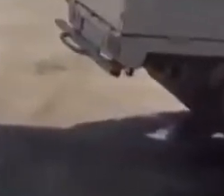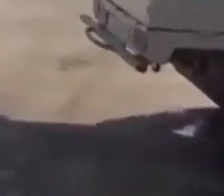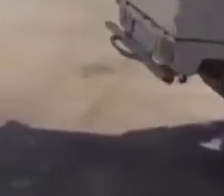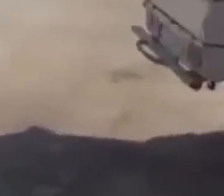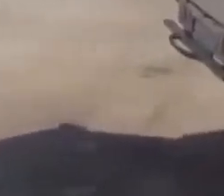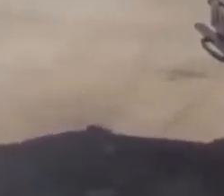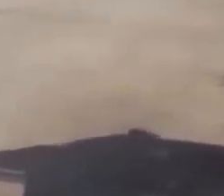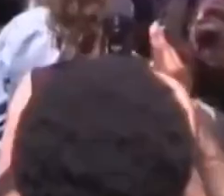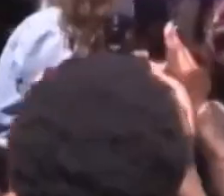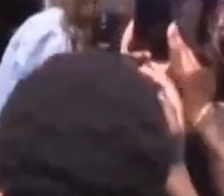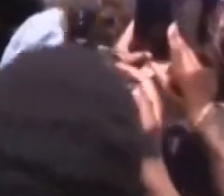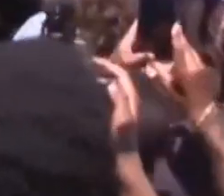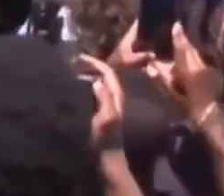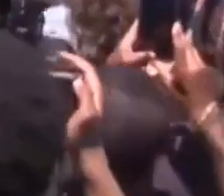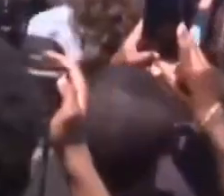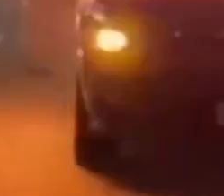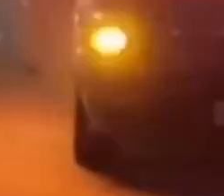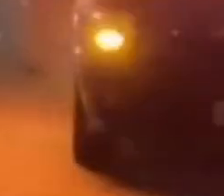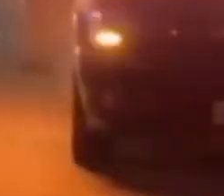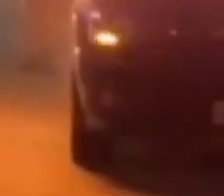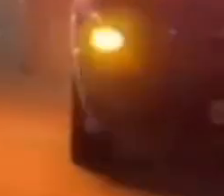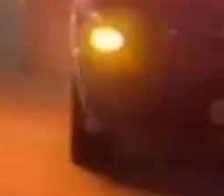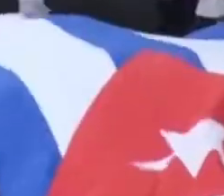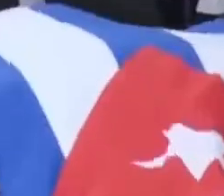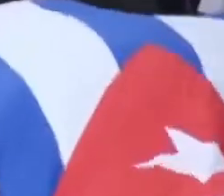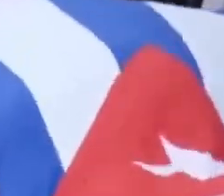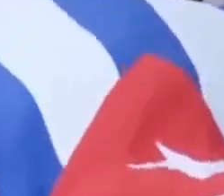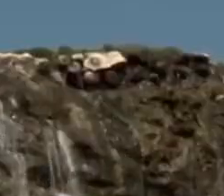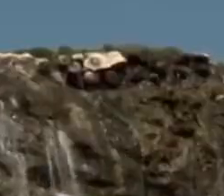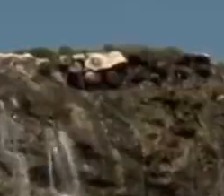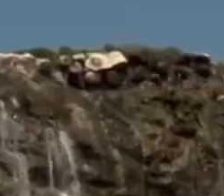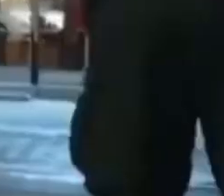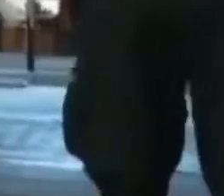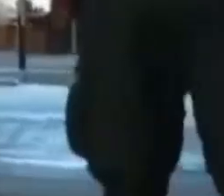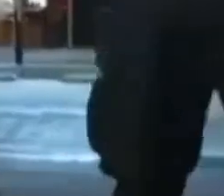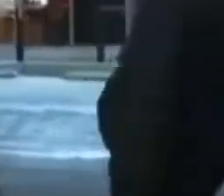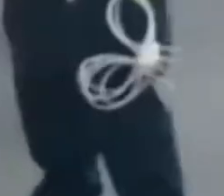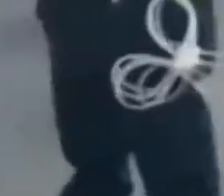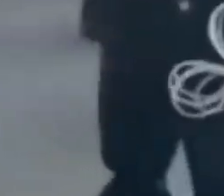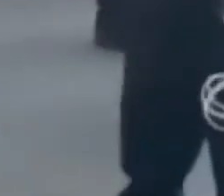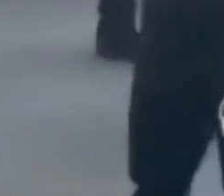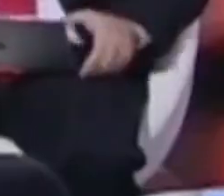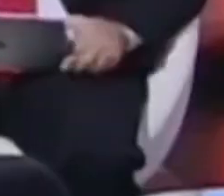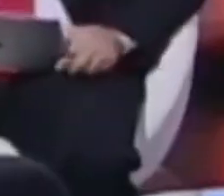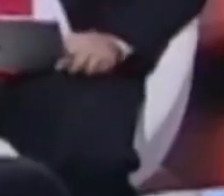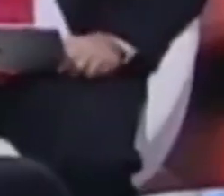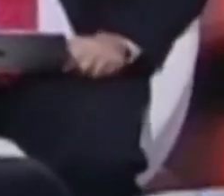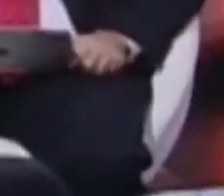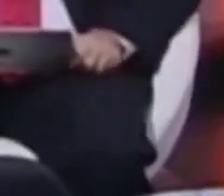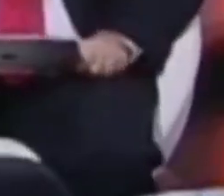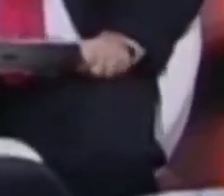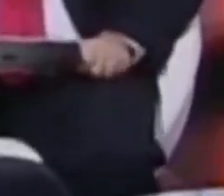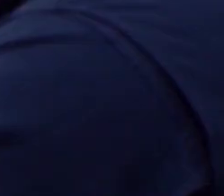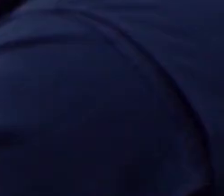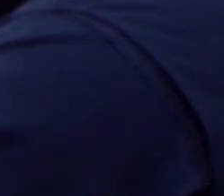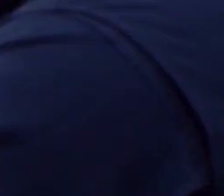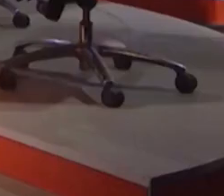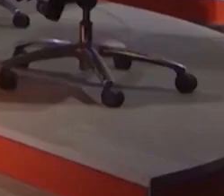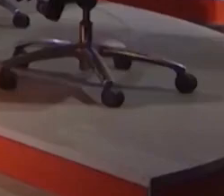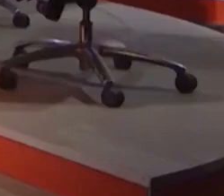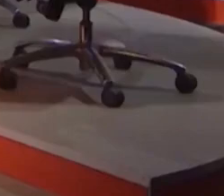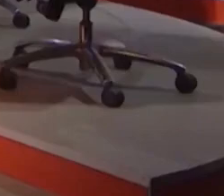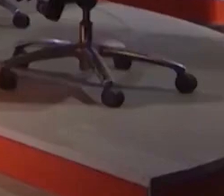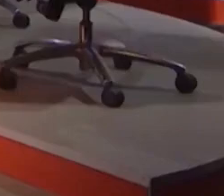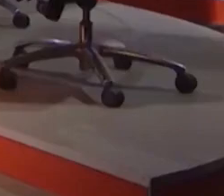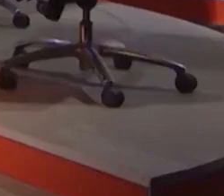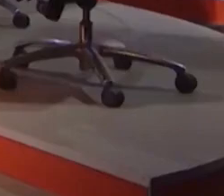un espacio para el análisis de los más importantes acontecimientos de Cuba y el resto del mundo más